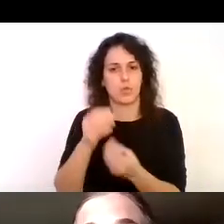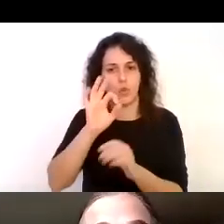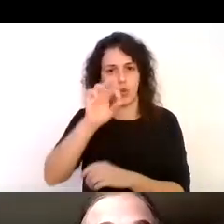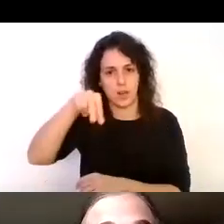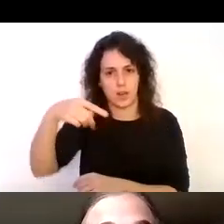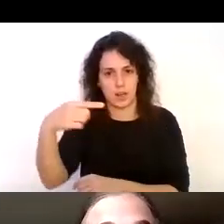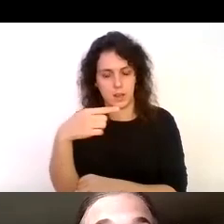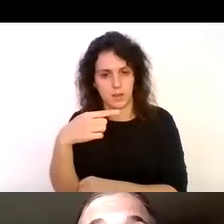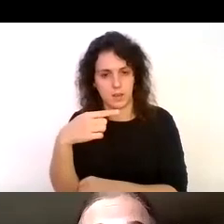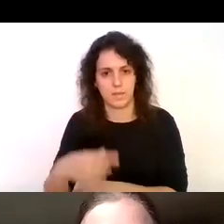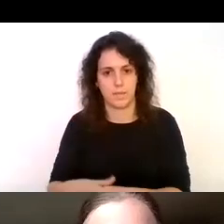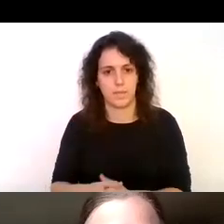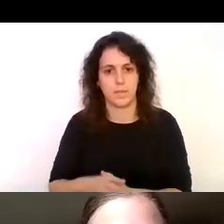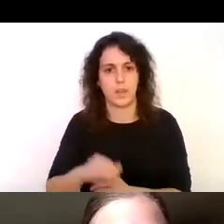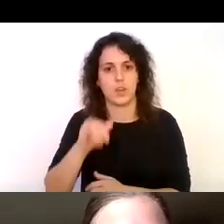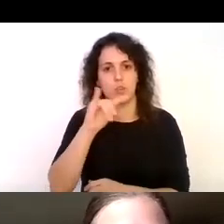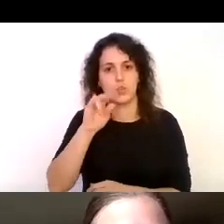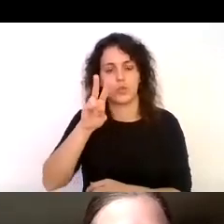U-turn